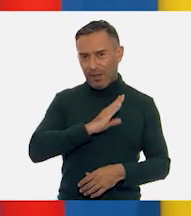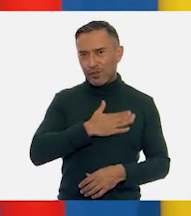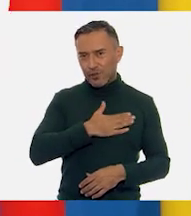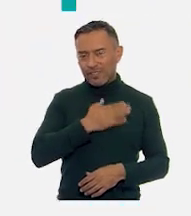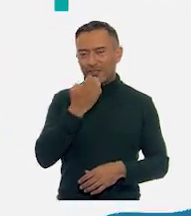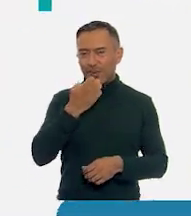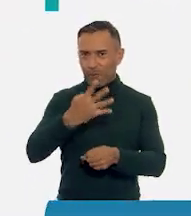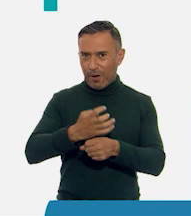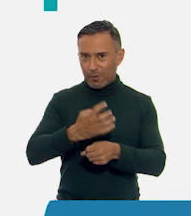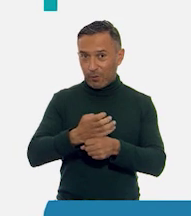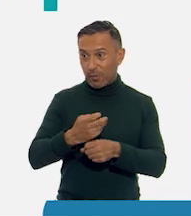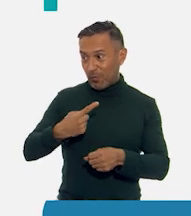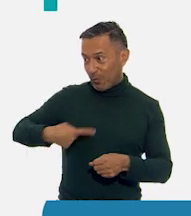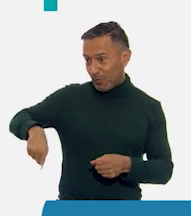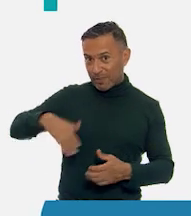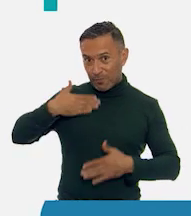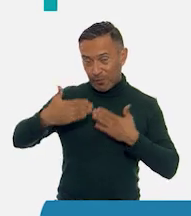nosotros.